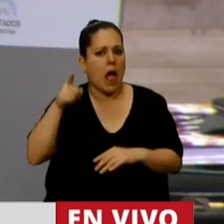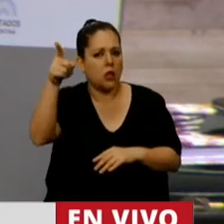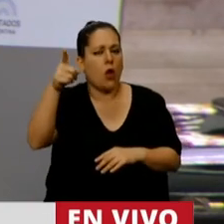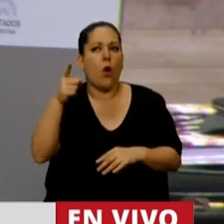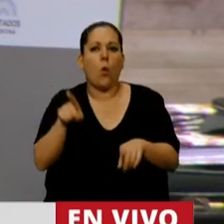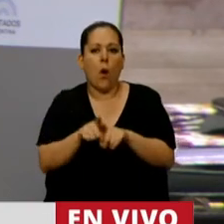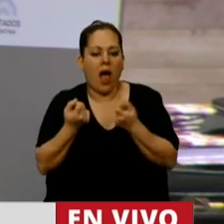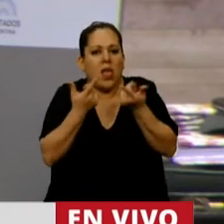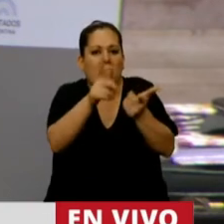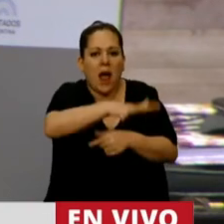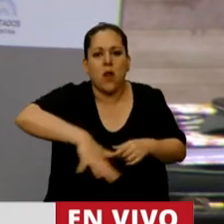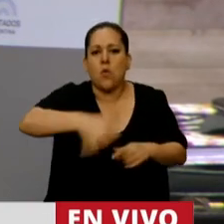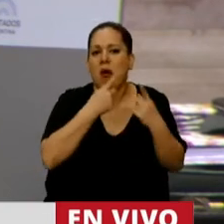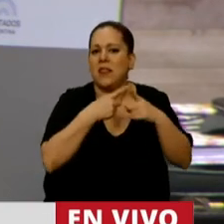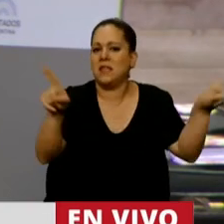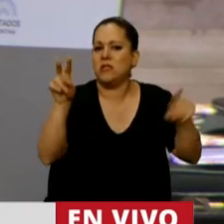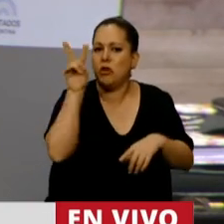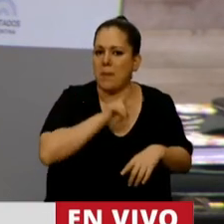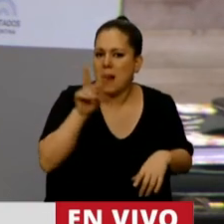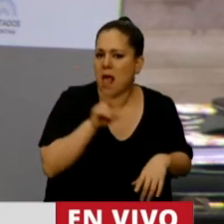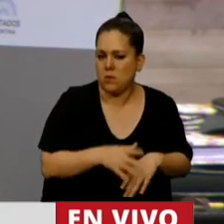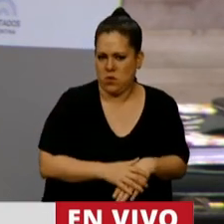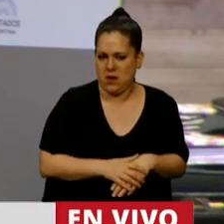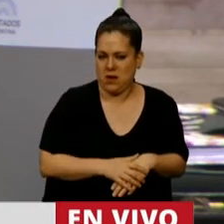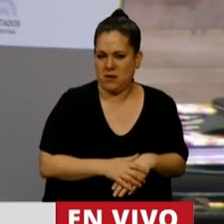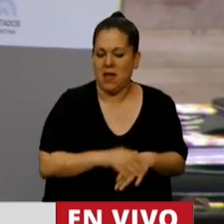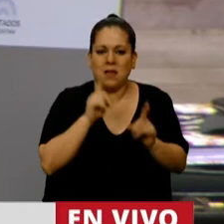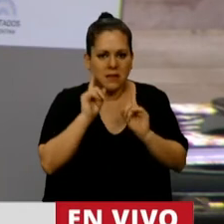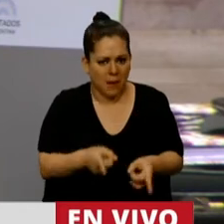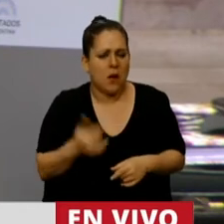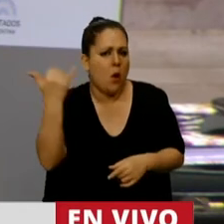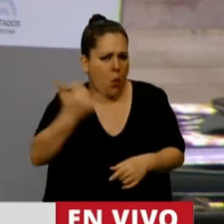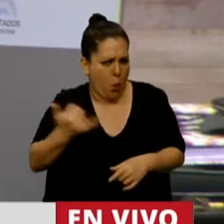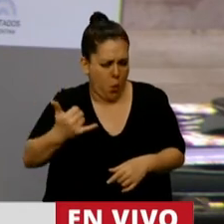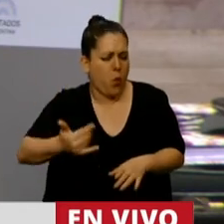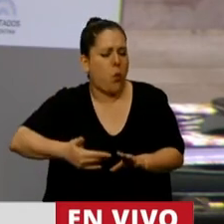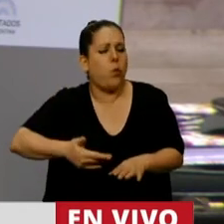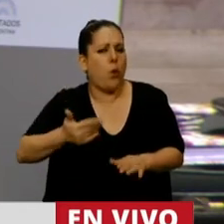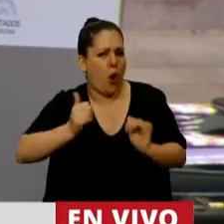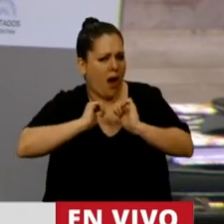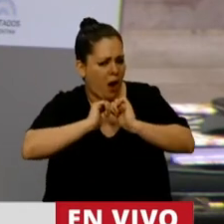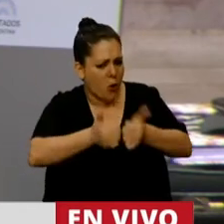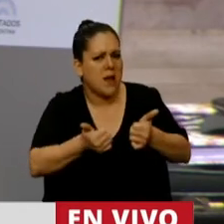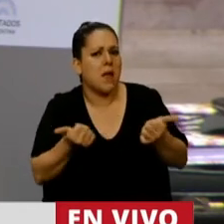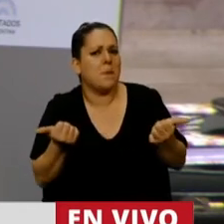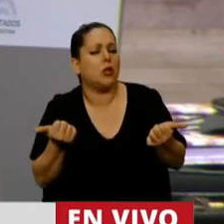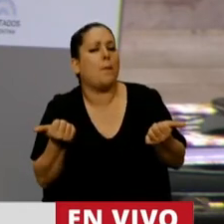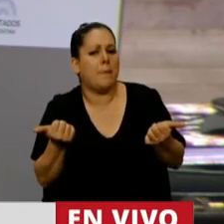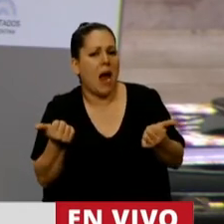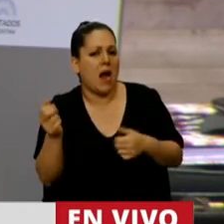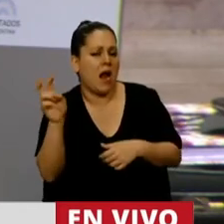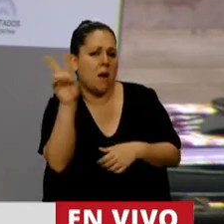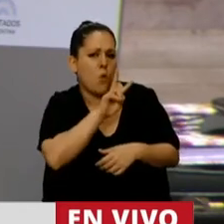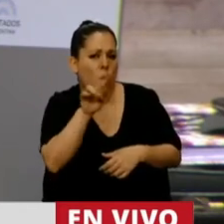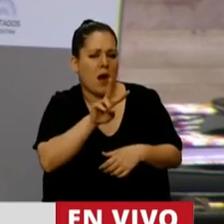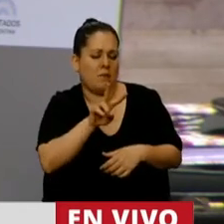diferente para las mujeres y para las disidencias. También hubo y hay un acompañamiento para las compañeras